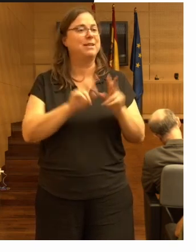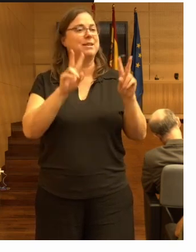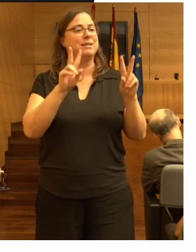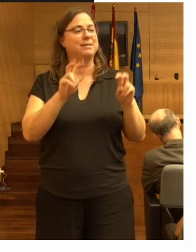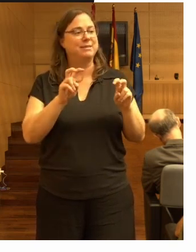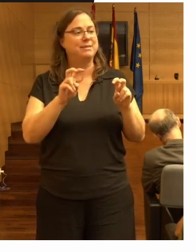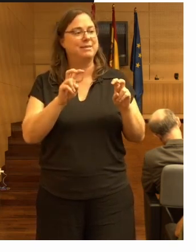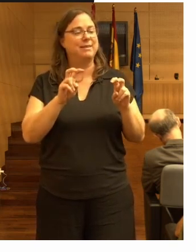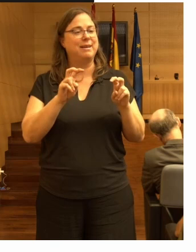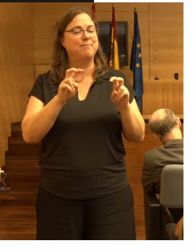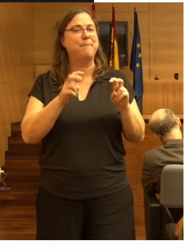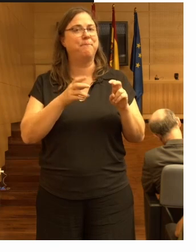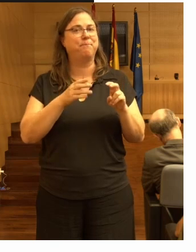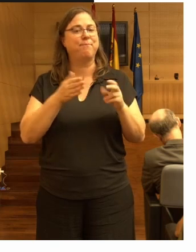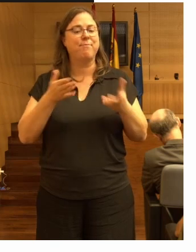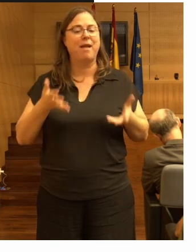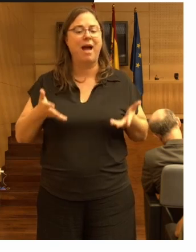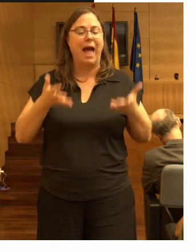la asistencia